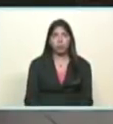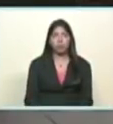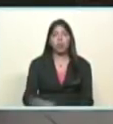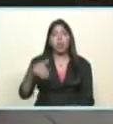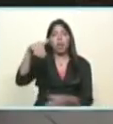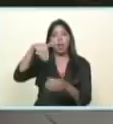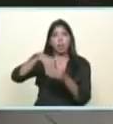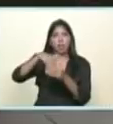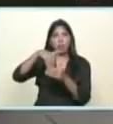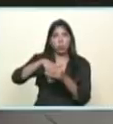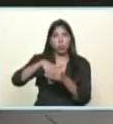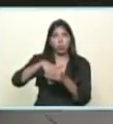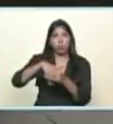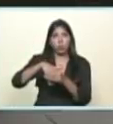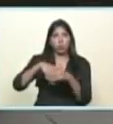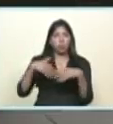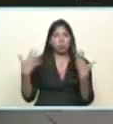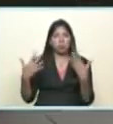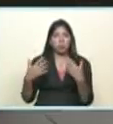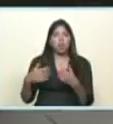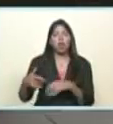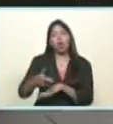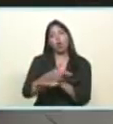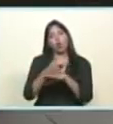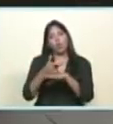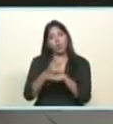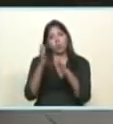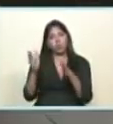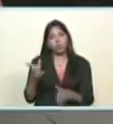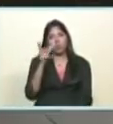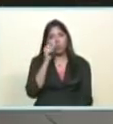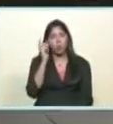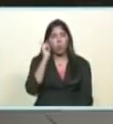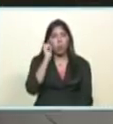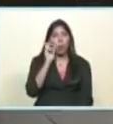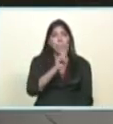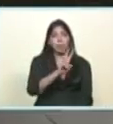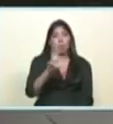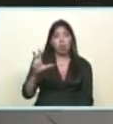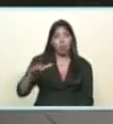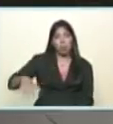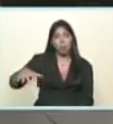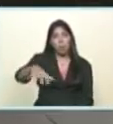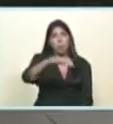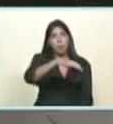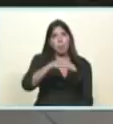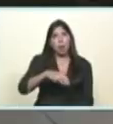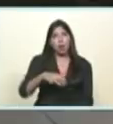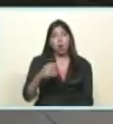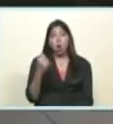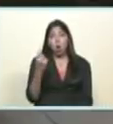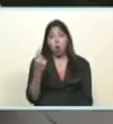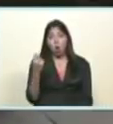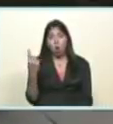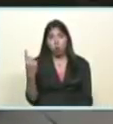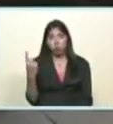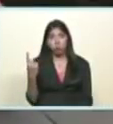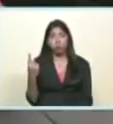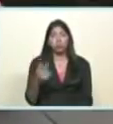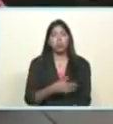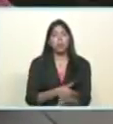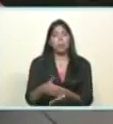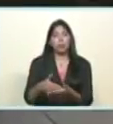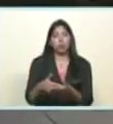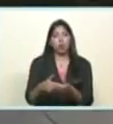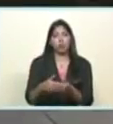elección para gobernadores y gobernadoras del país veintitrés estados votaron once millones cien mil venezolanos